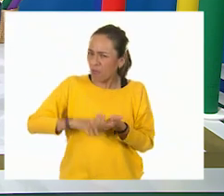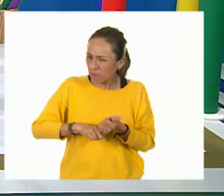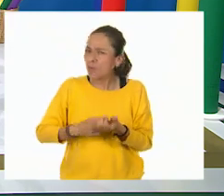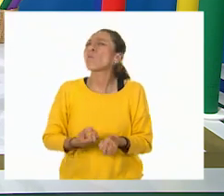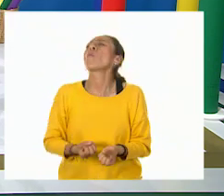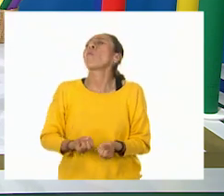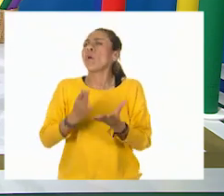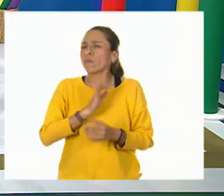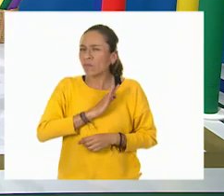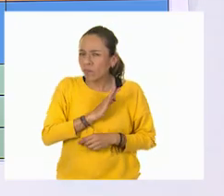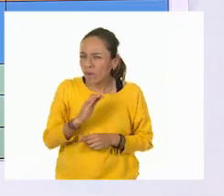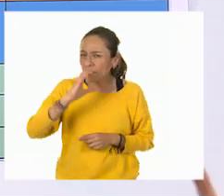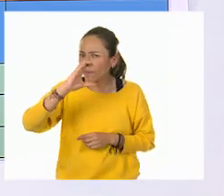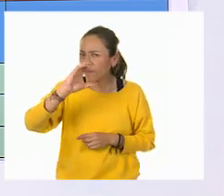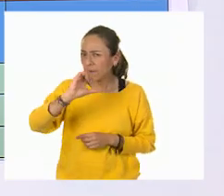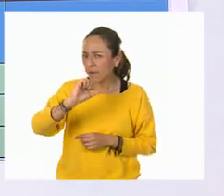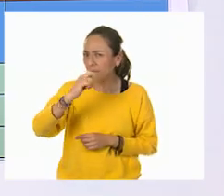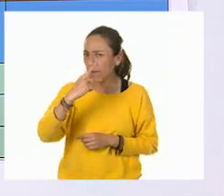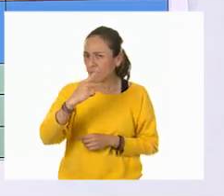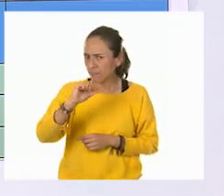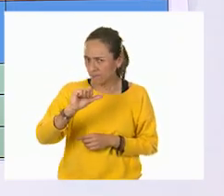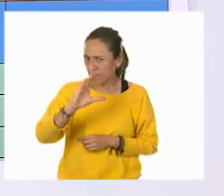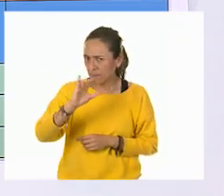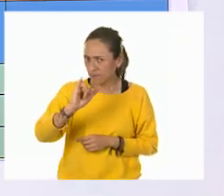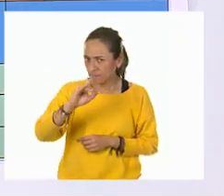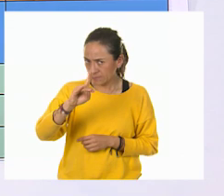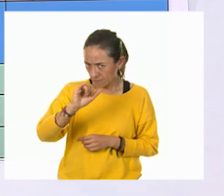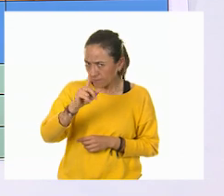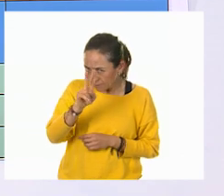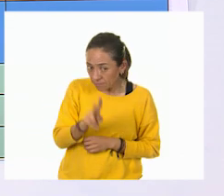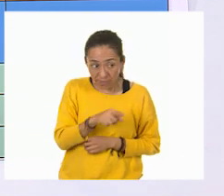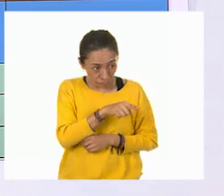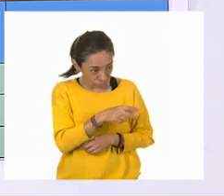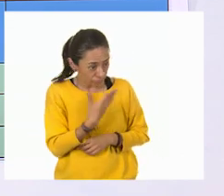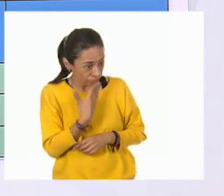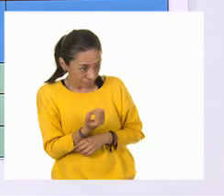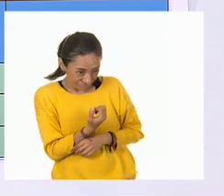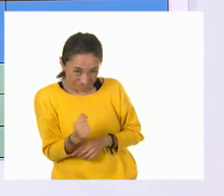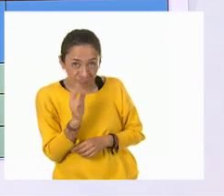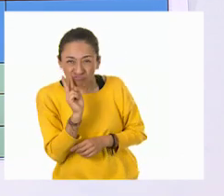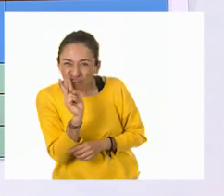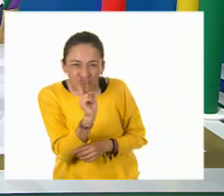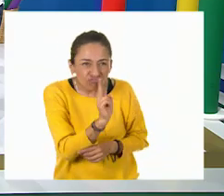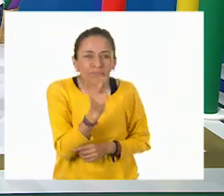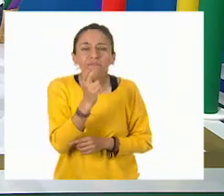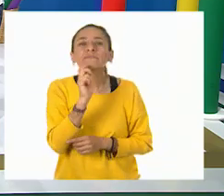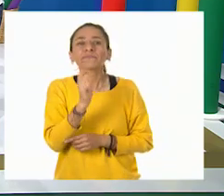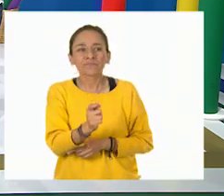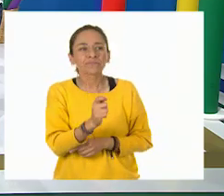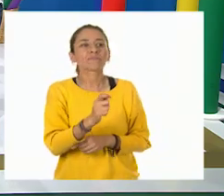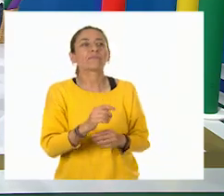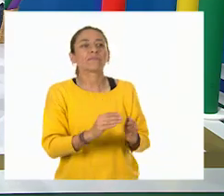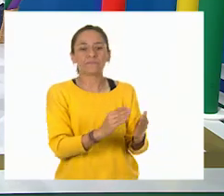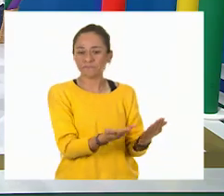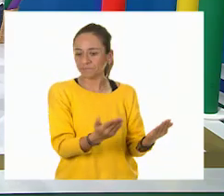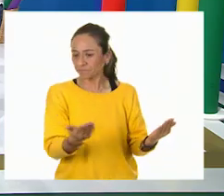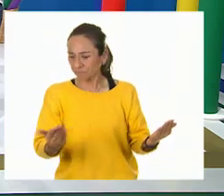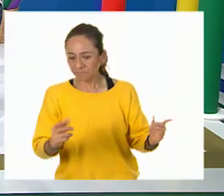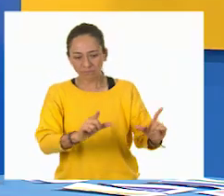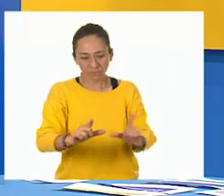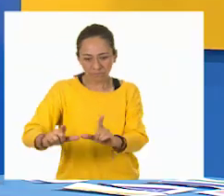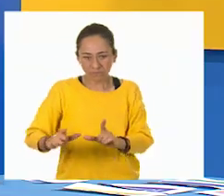observadores. Bueno, estas son las tarjetas que tienen que colocar en el lugar correcto. Es decir,